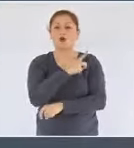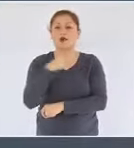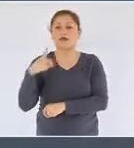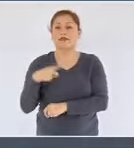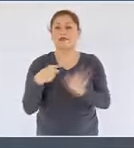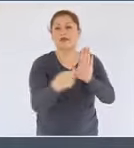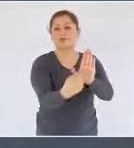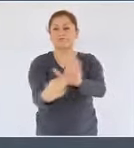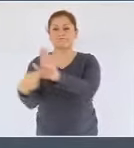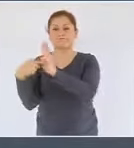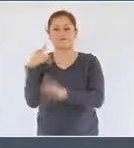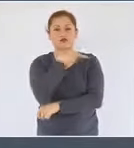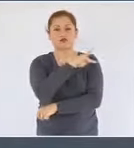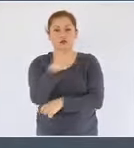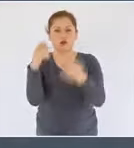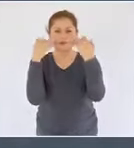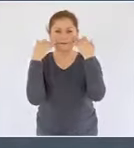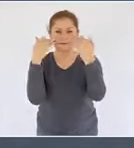de cuentas.